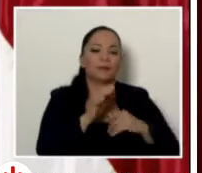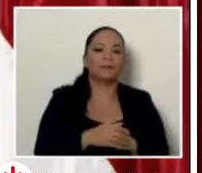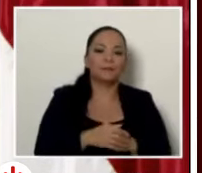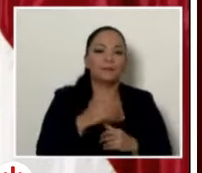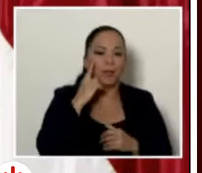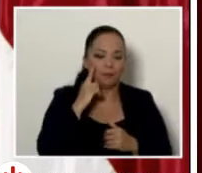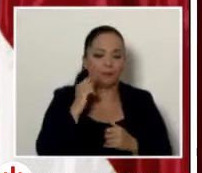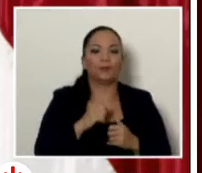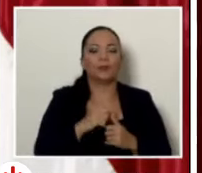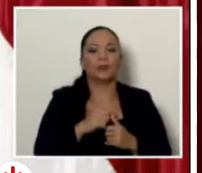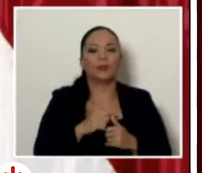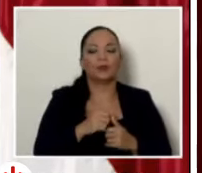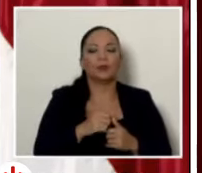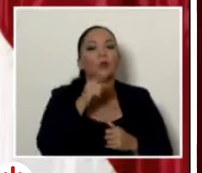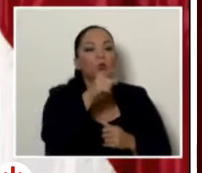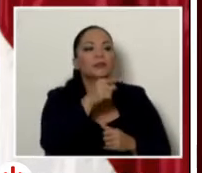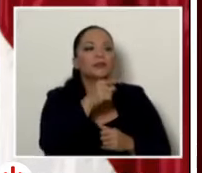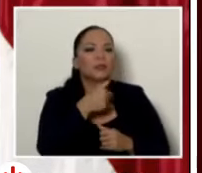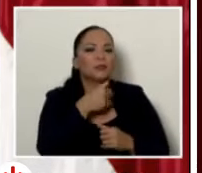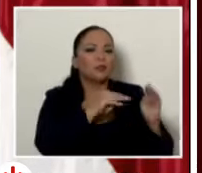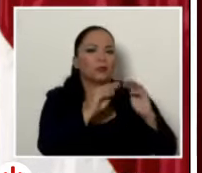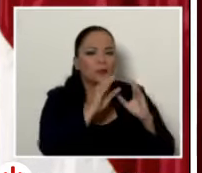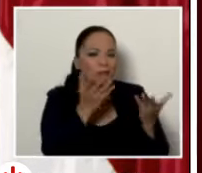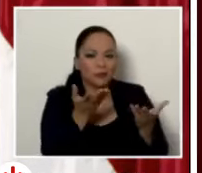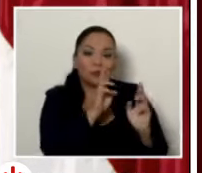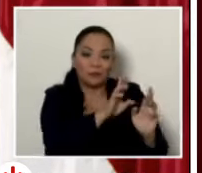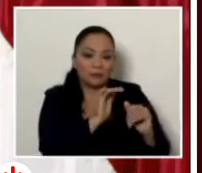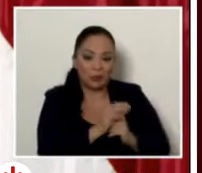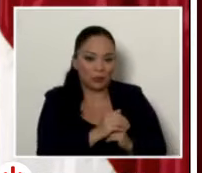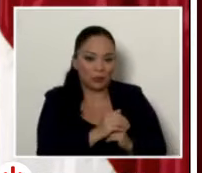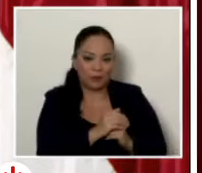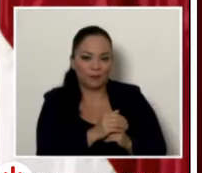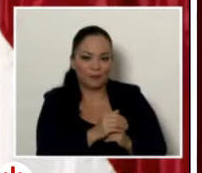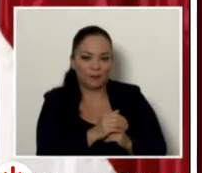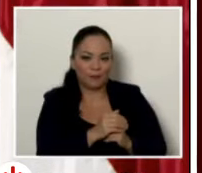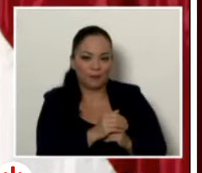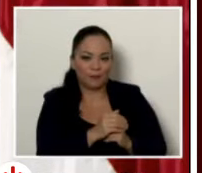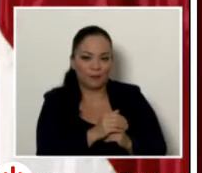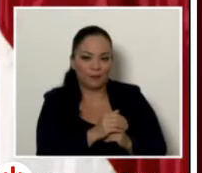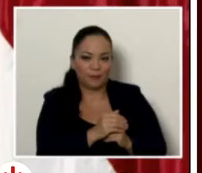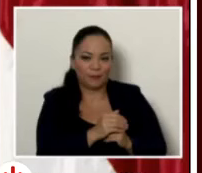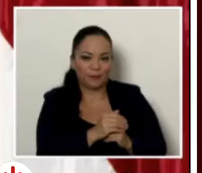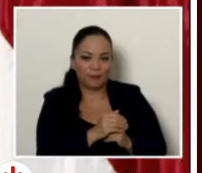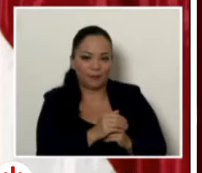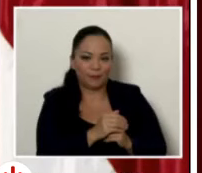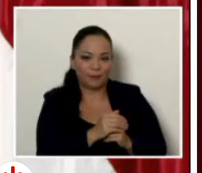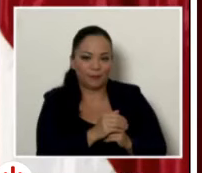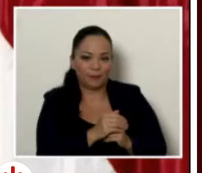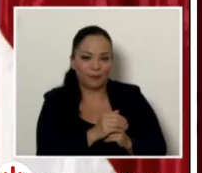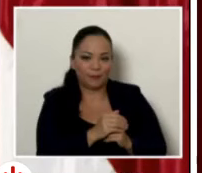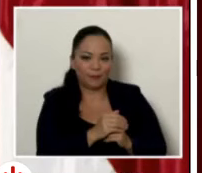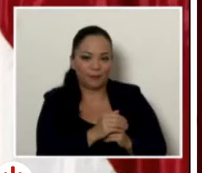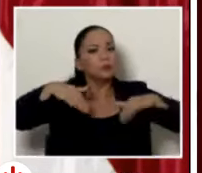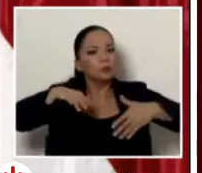medio con todo respeto sobre las preguntas la primera es la gente no he leído lo del